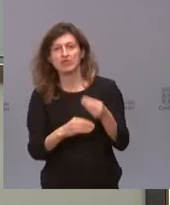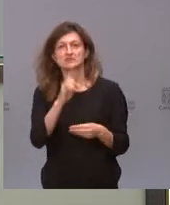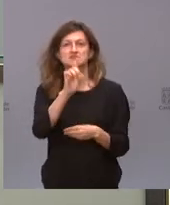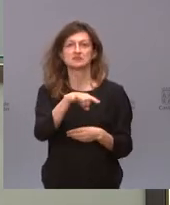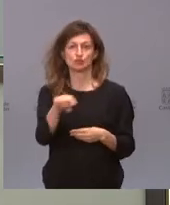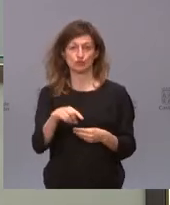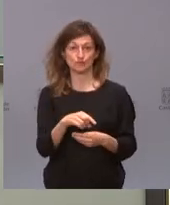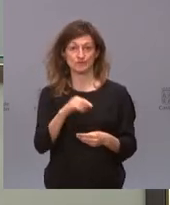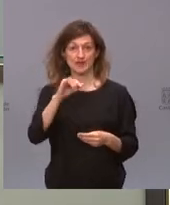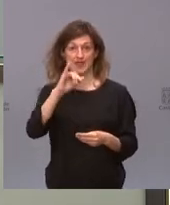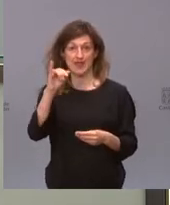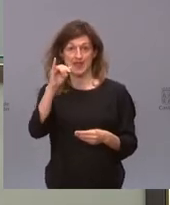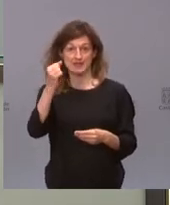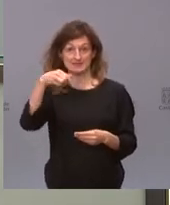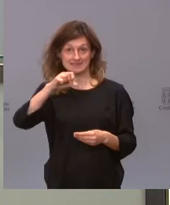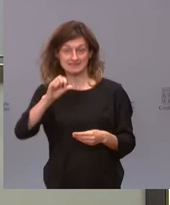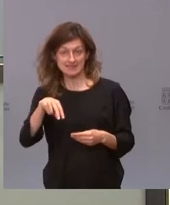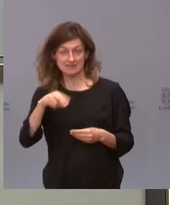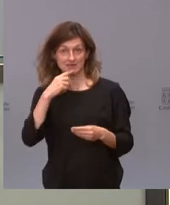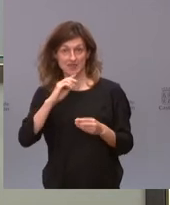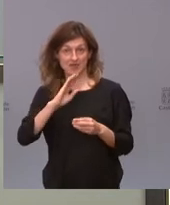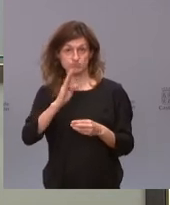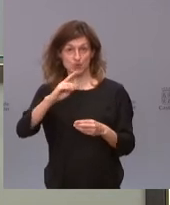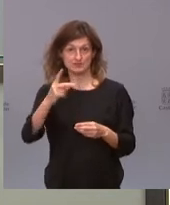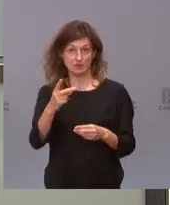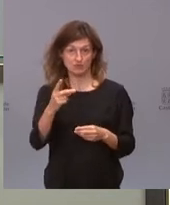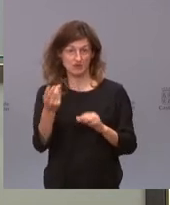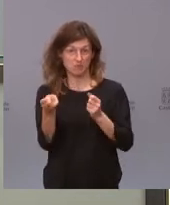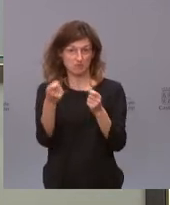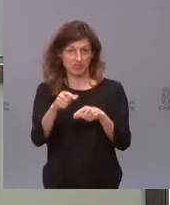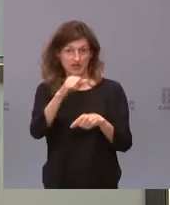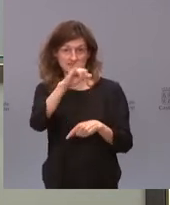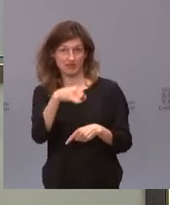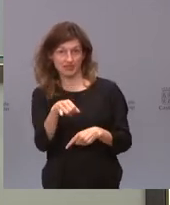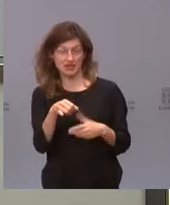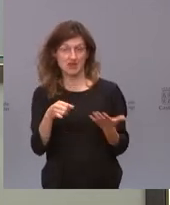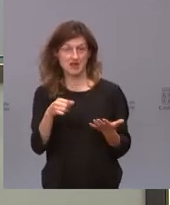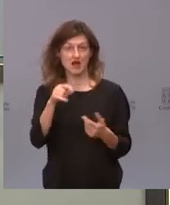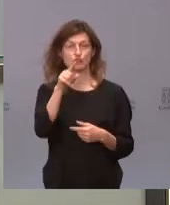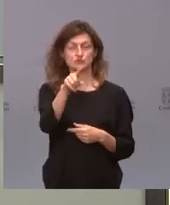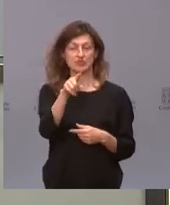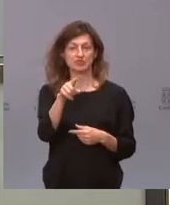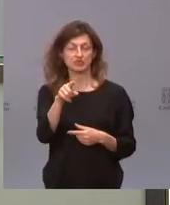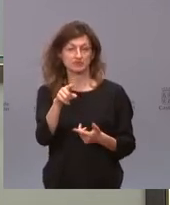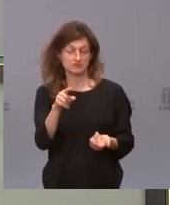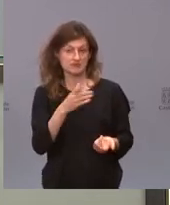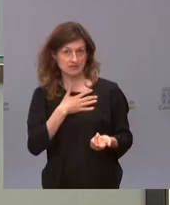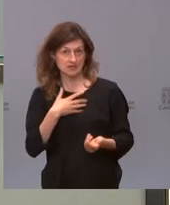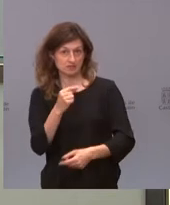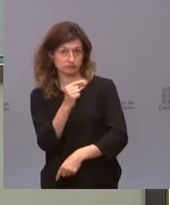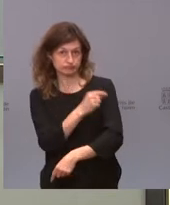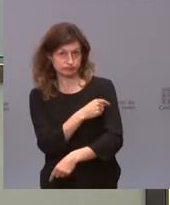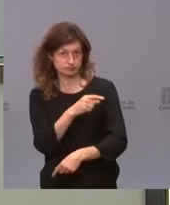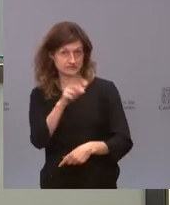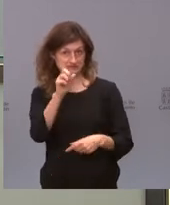sobre Janssen, ya que los efectos secundarios son muy similares a los de AstraZeneca, no sé si ustedes serían partidarios de suministrarlo también